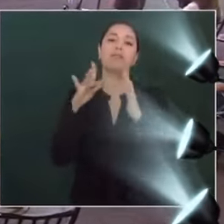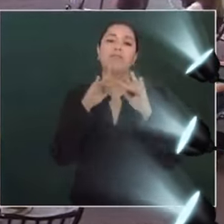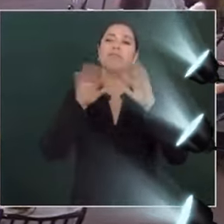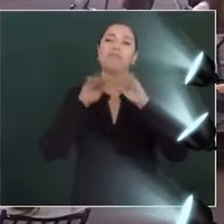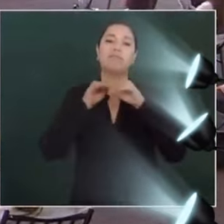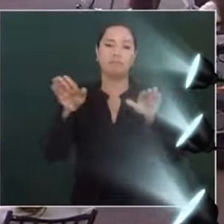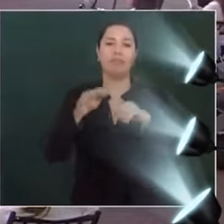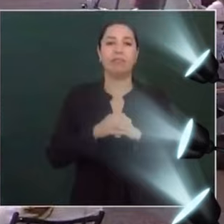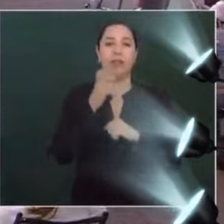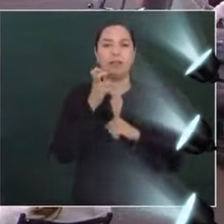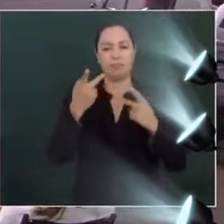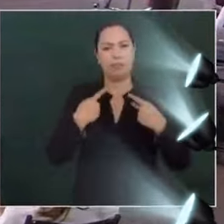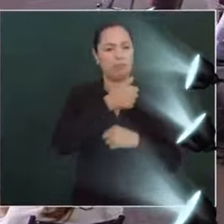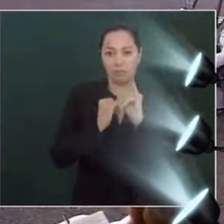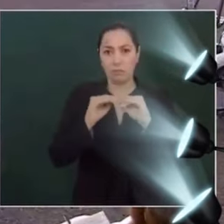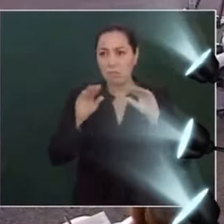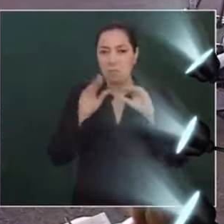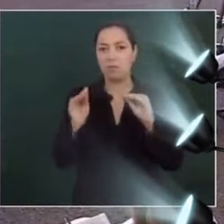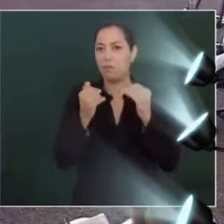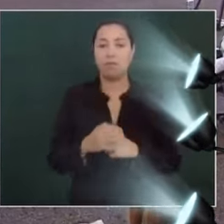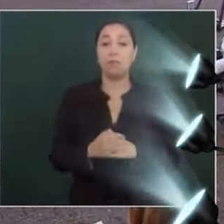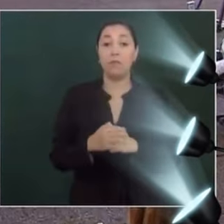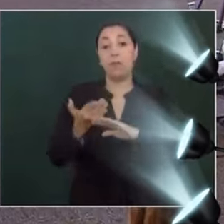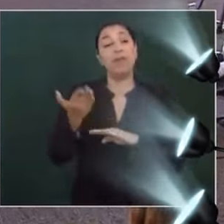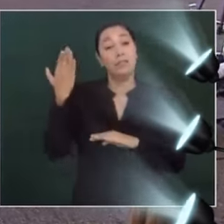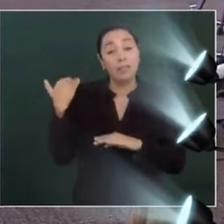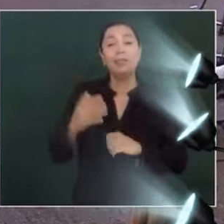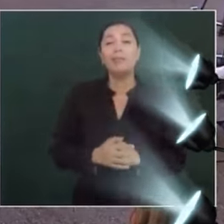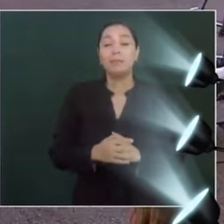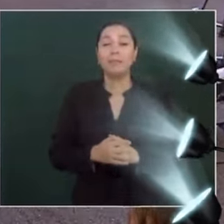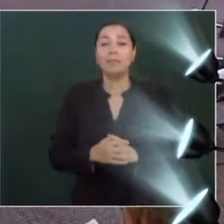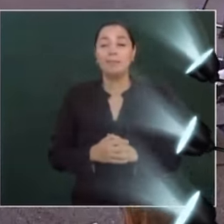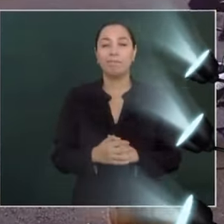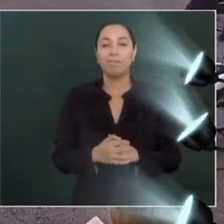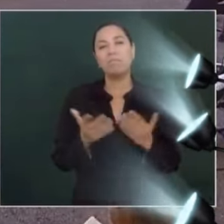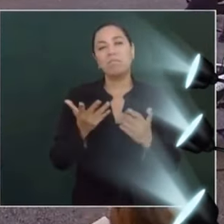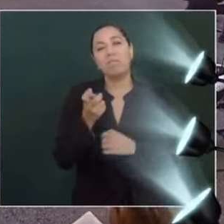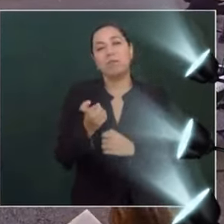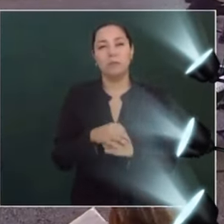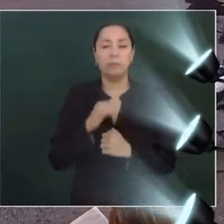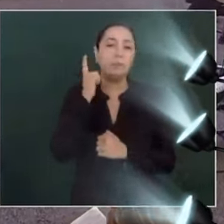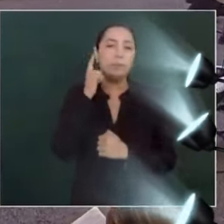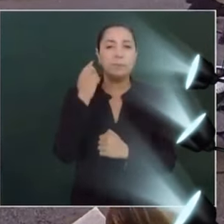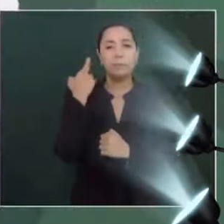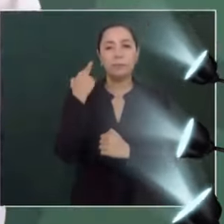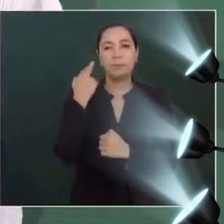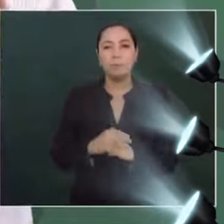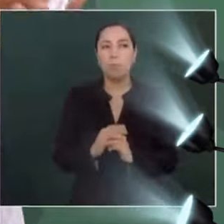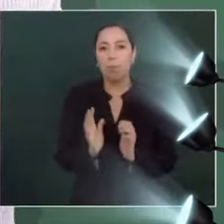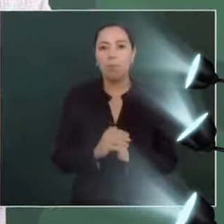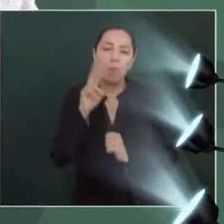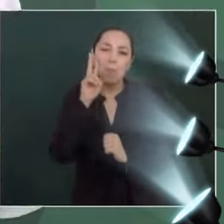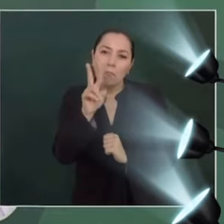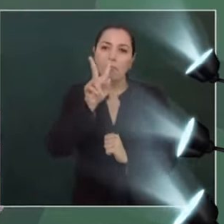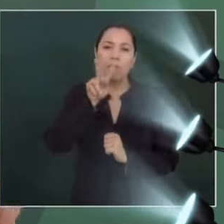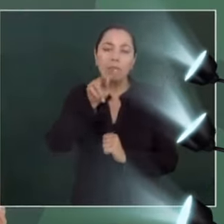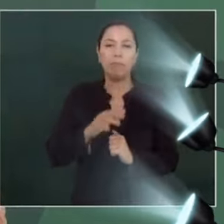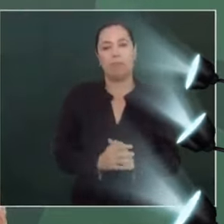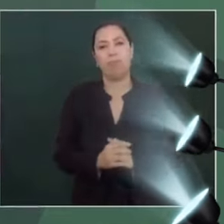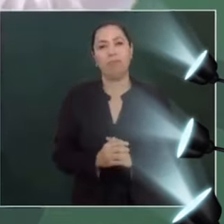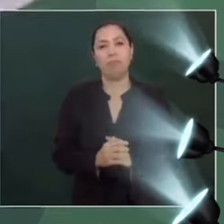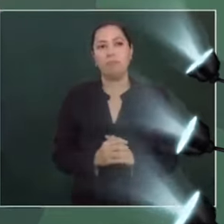porque cada ciudadano es un medio de comunicación. Pero antes era lo que decía el periódico, lo que se escuchaba en radio, lo que se veía en la televisión.